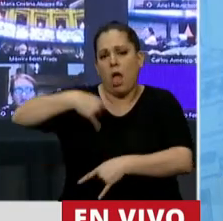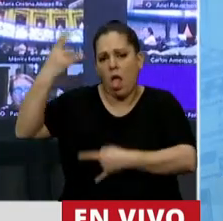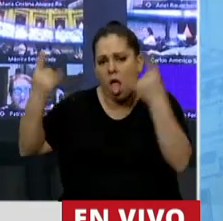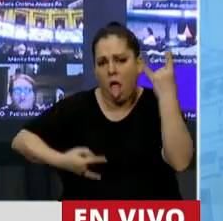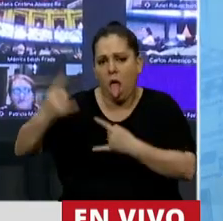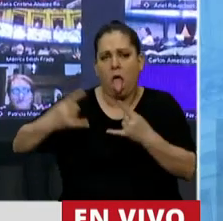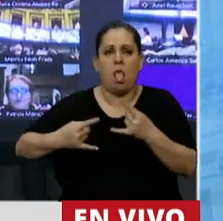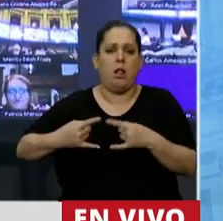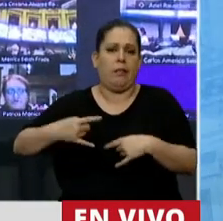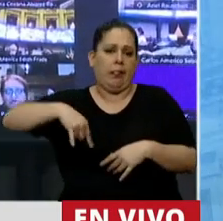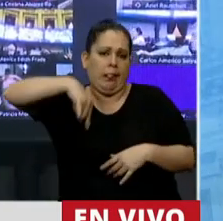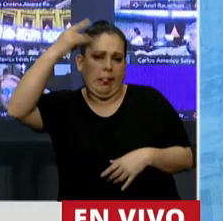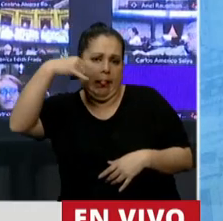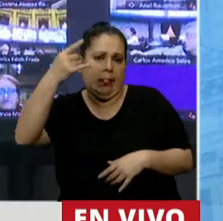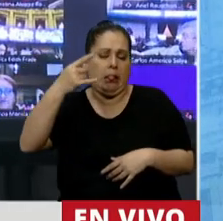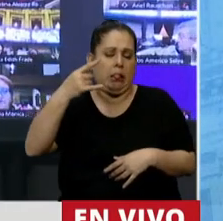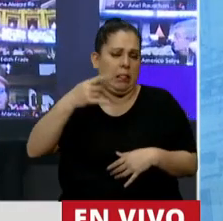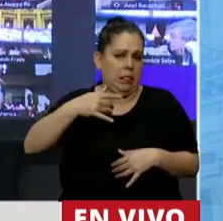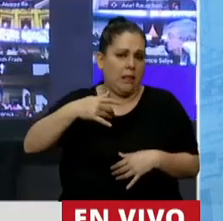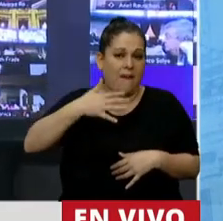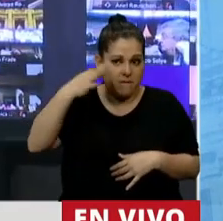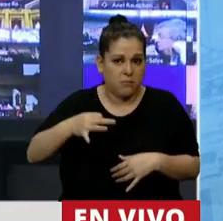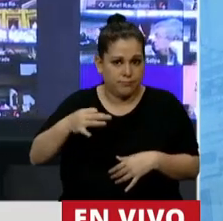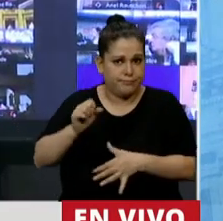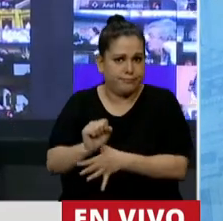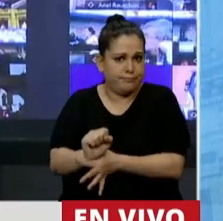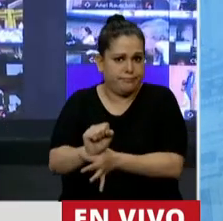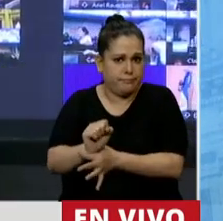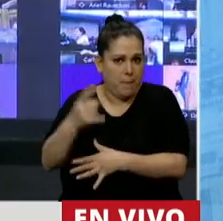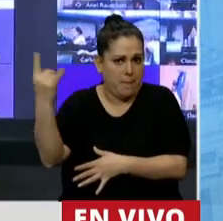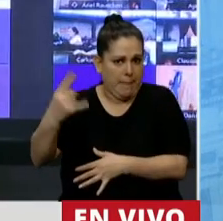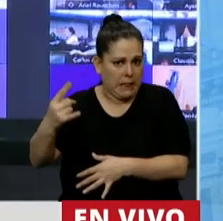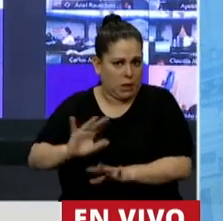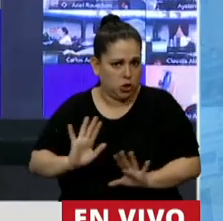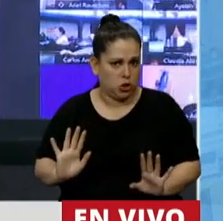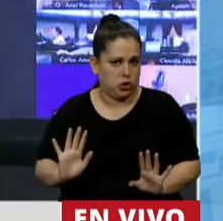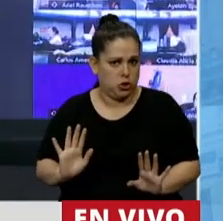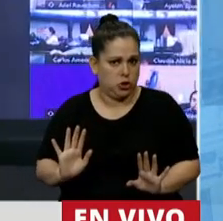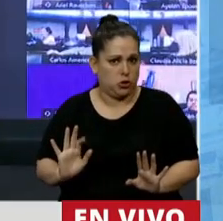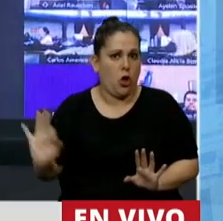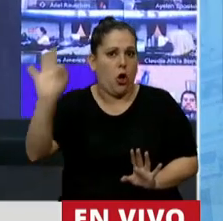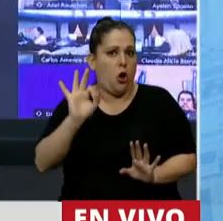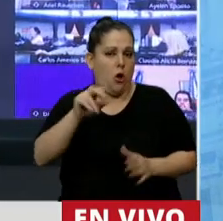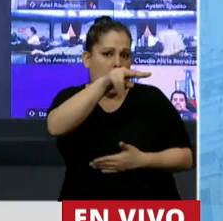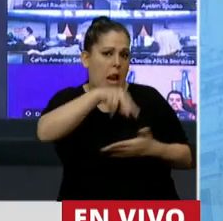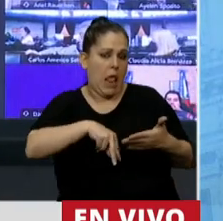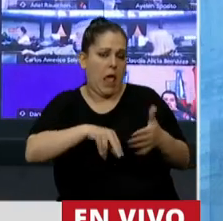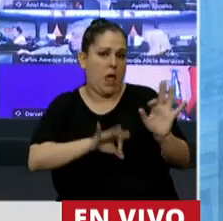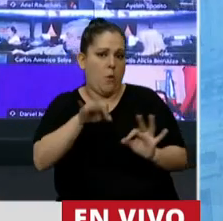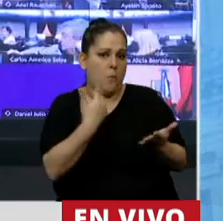argumentos, porque o son mentirosos o no leyeron el proyecto que estamos tratando.